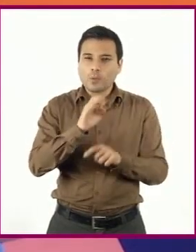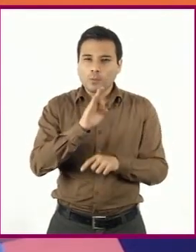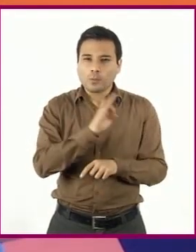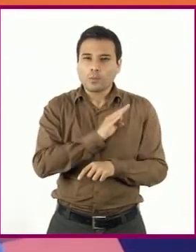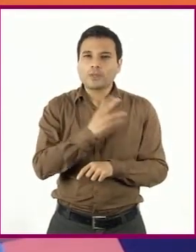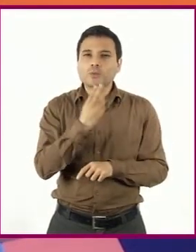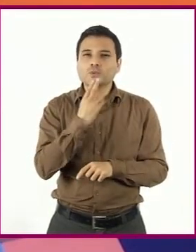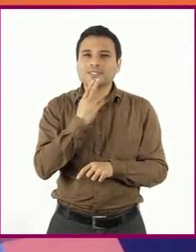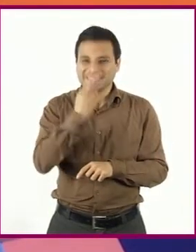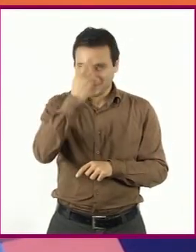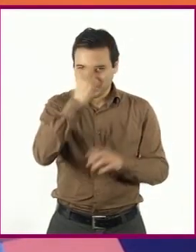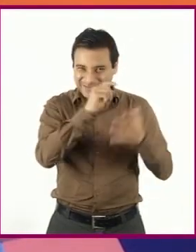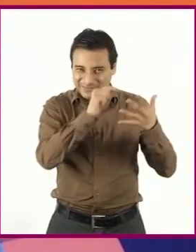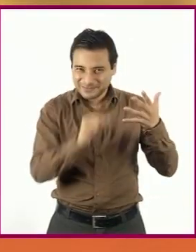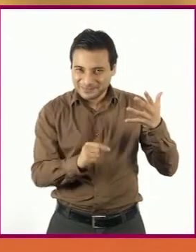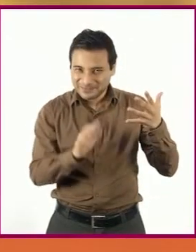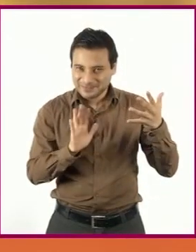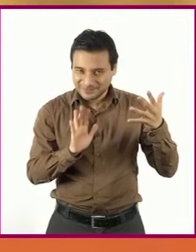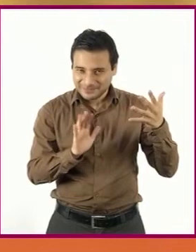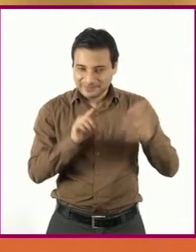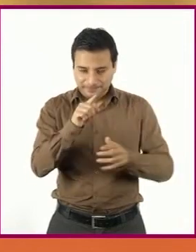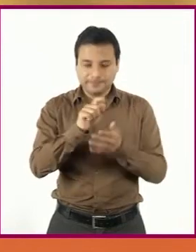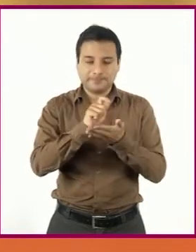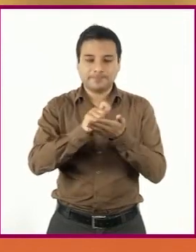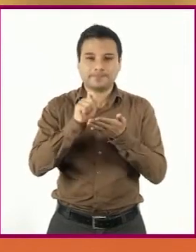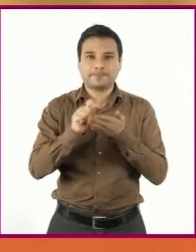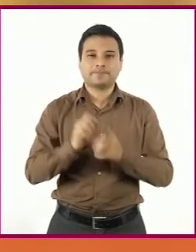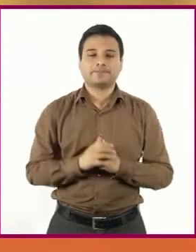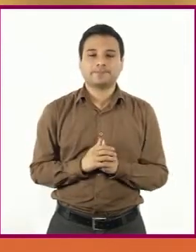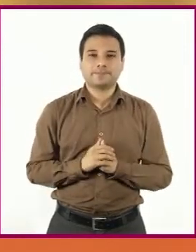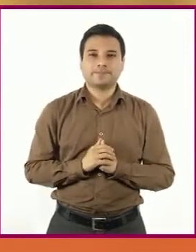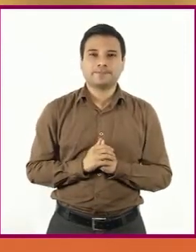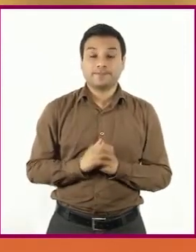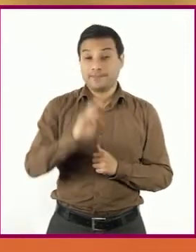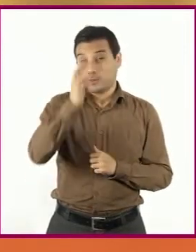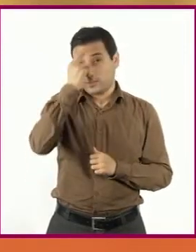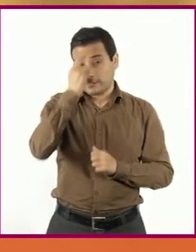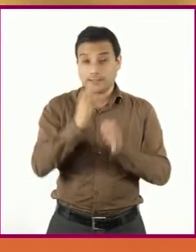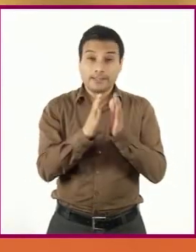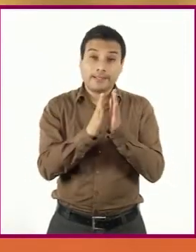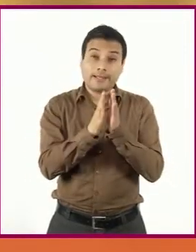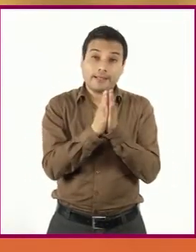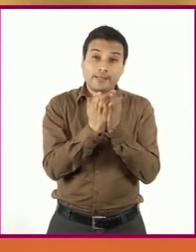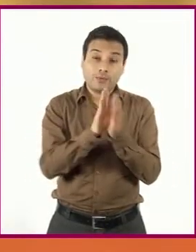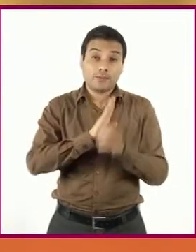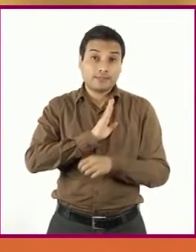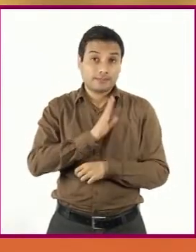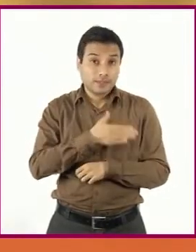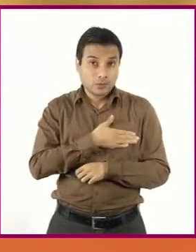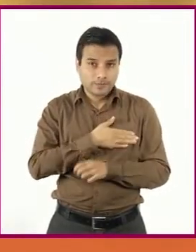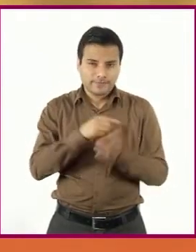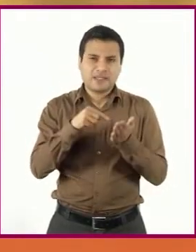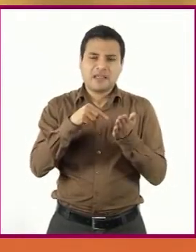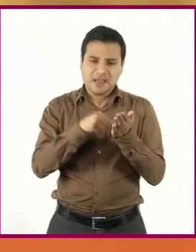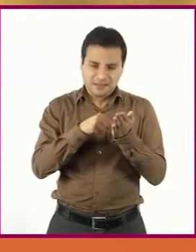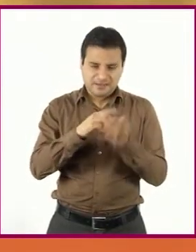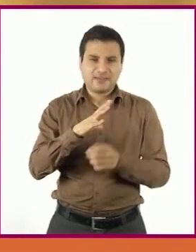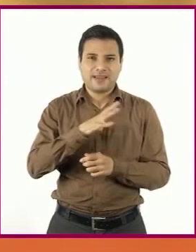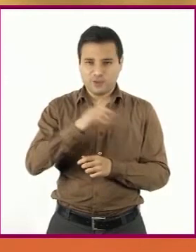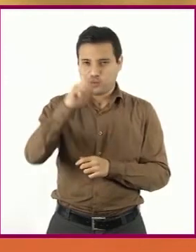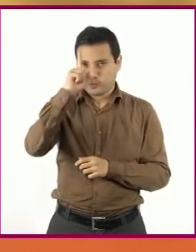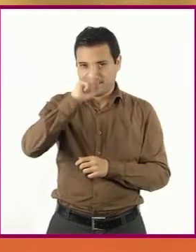estar presentes en su texto. Recuerden que su libro de texto contiene información sobre este